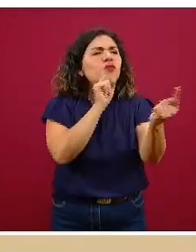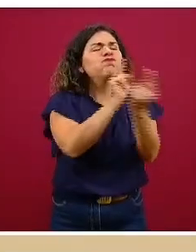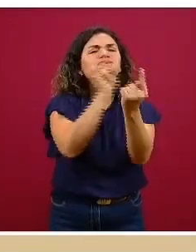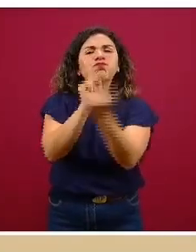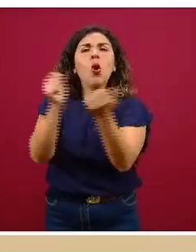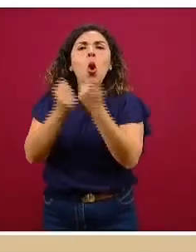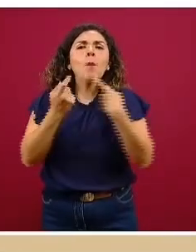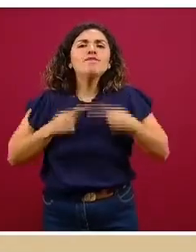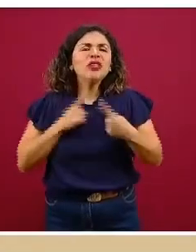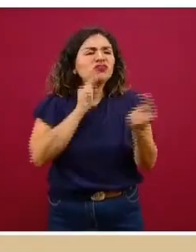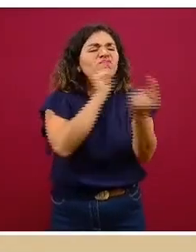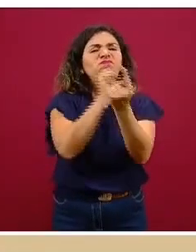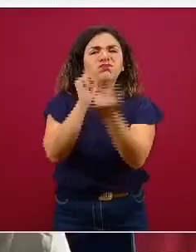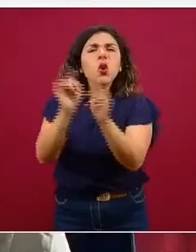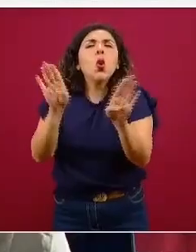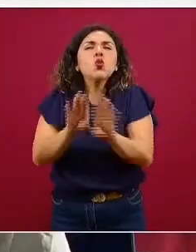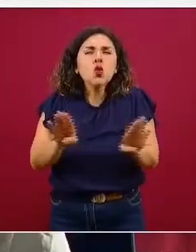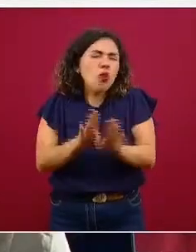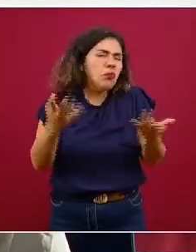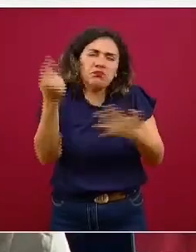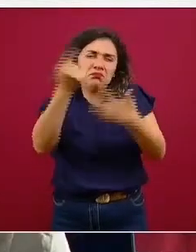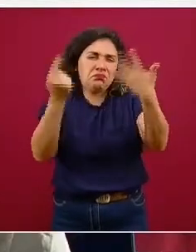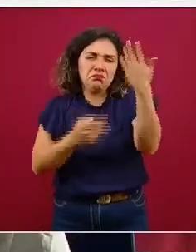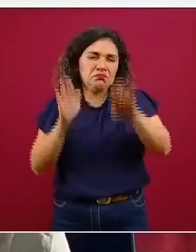a socializar, entre otros.